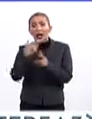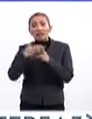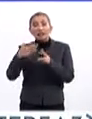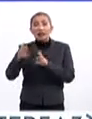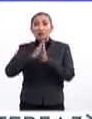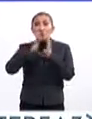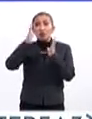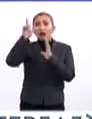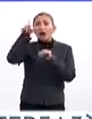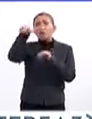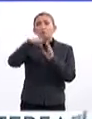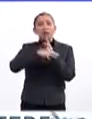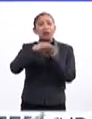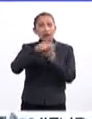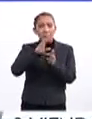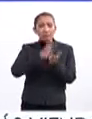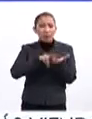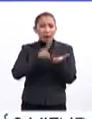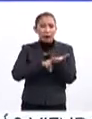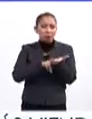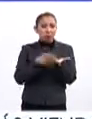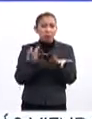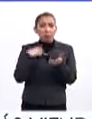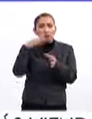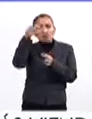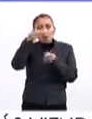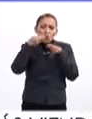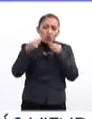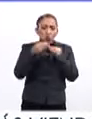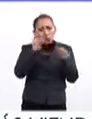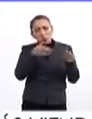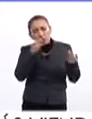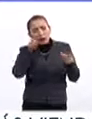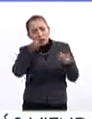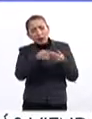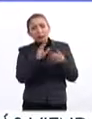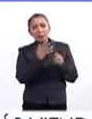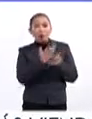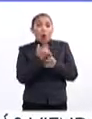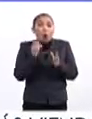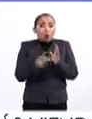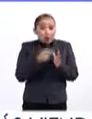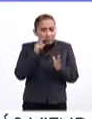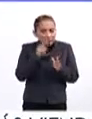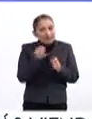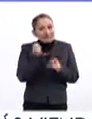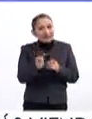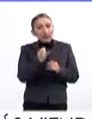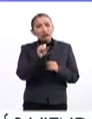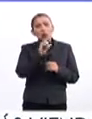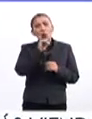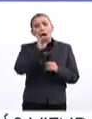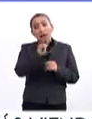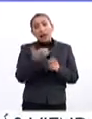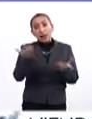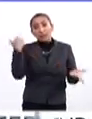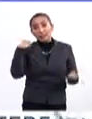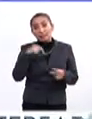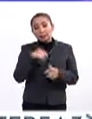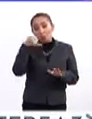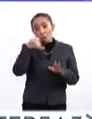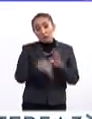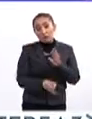hasta las grandes, siempre va haber ahí material y vale la pena desempolvar y adentrarnos y descubrir o redescubrir quienes alguna vez lo hicieron.